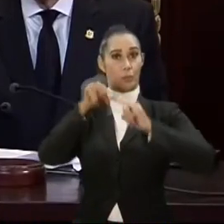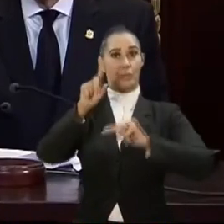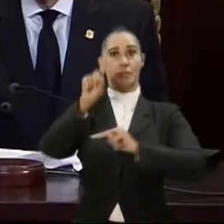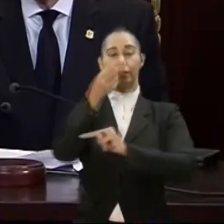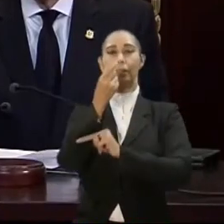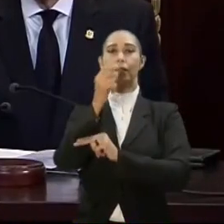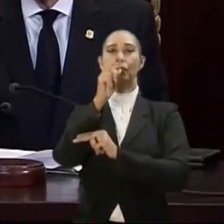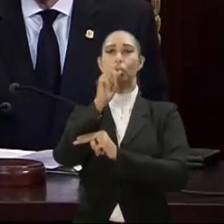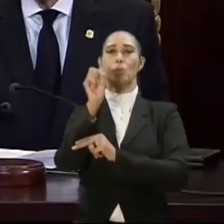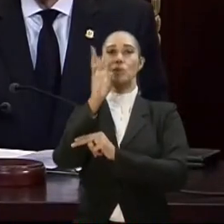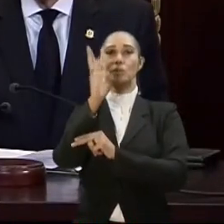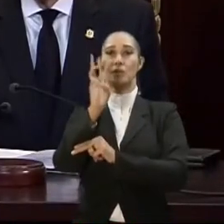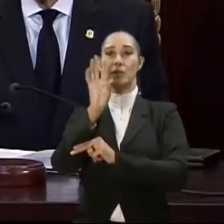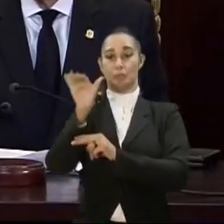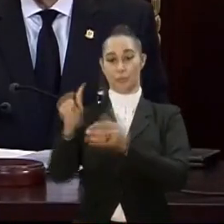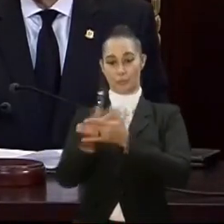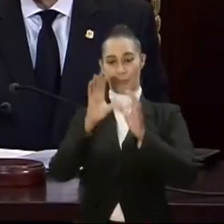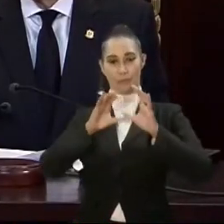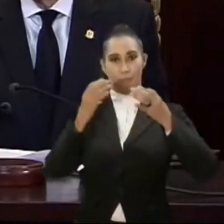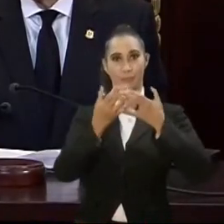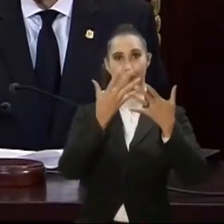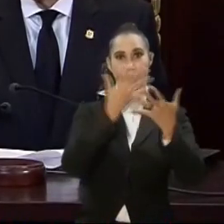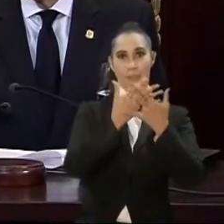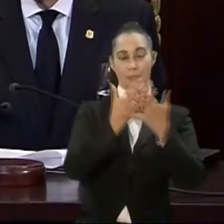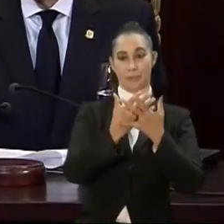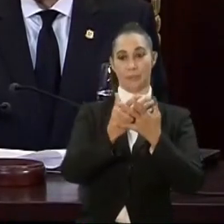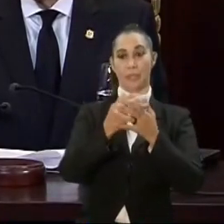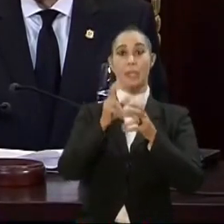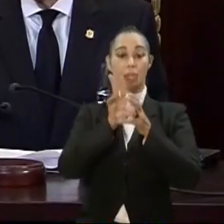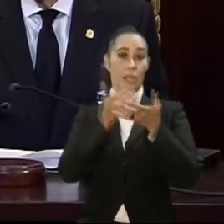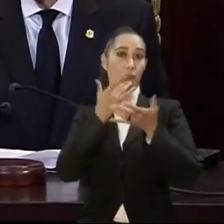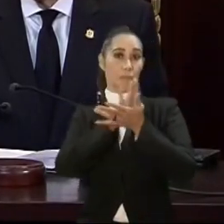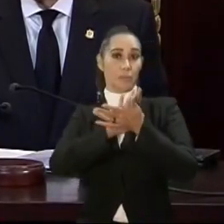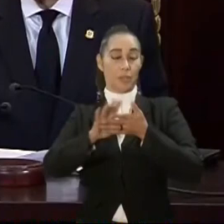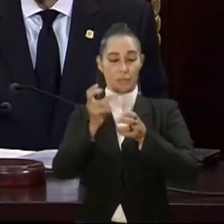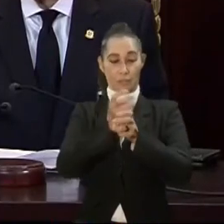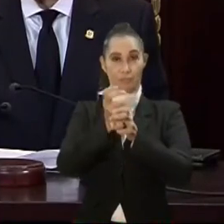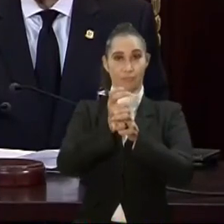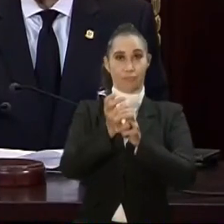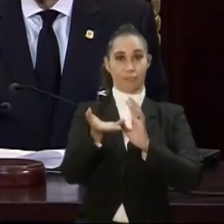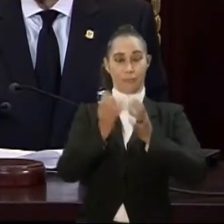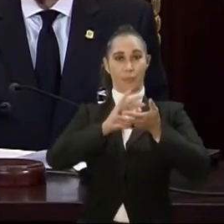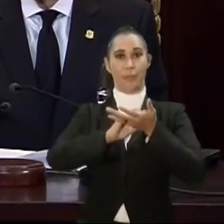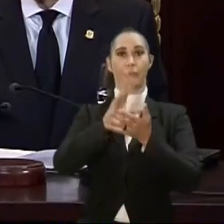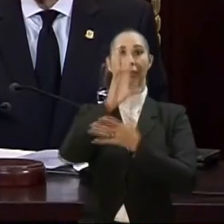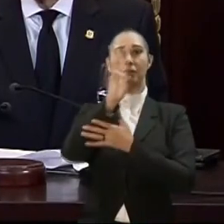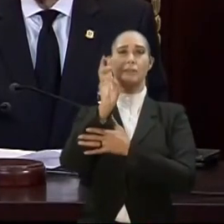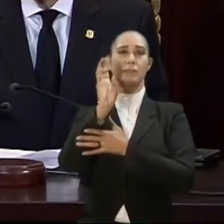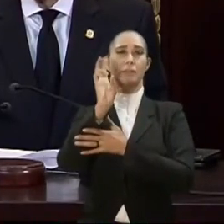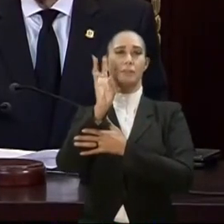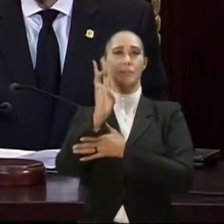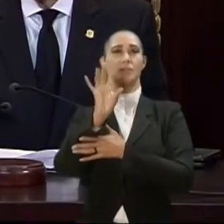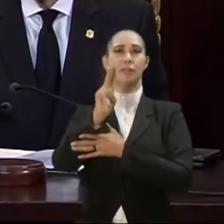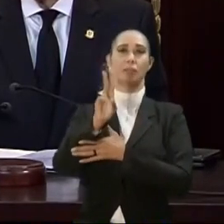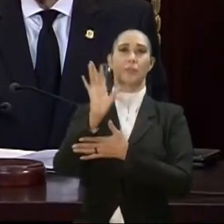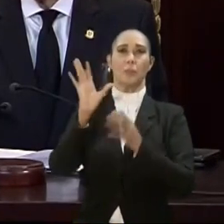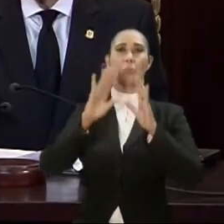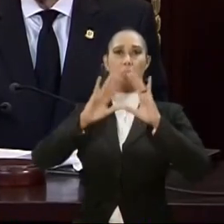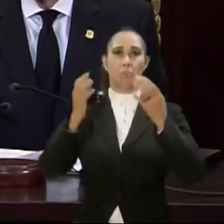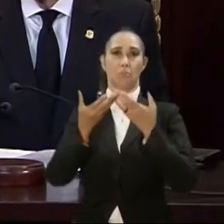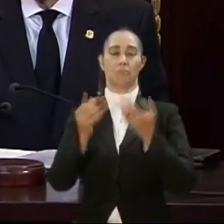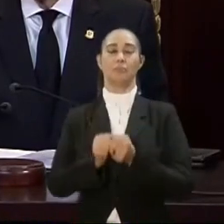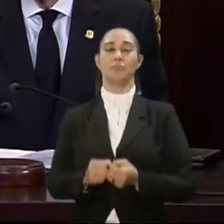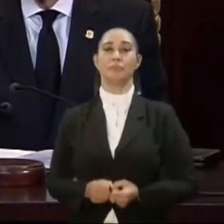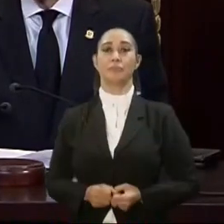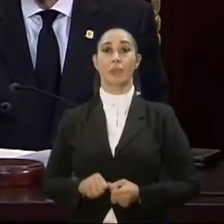nuevos cuarteles y el remozamiento de otros 61. También cabe destacar que se han iniciado los inventarios patrimoniales